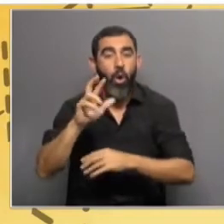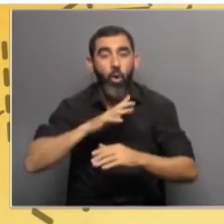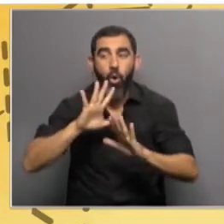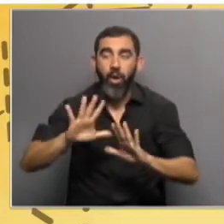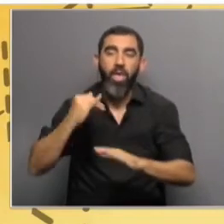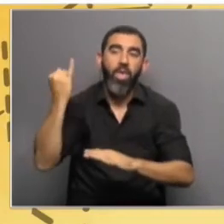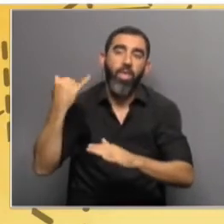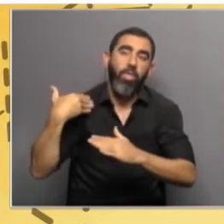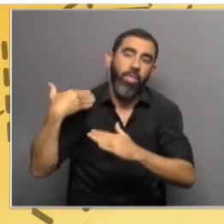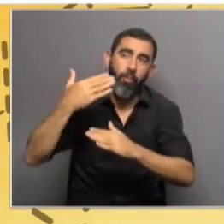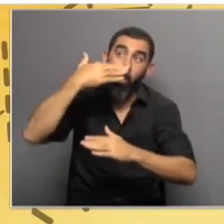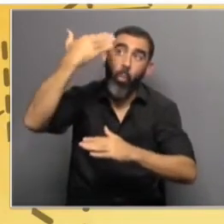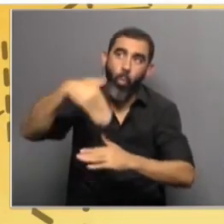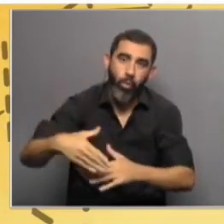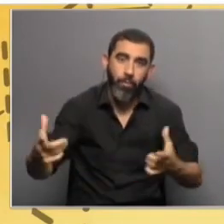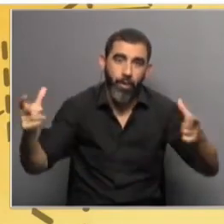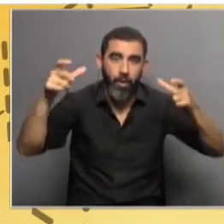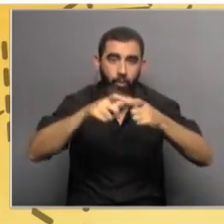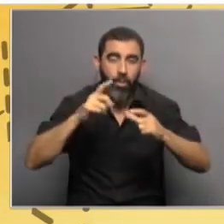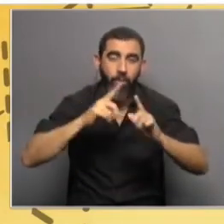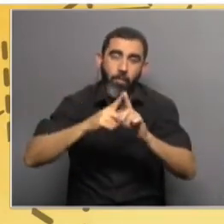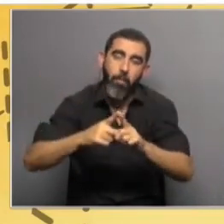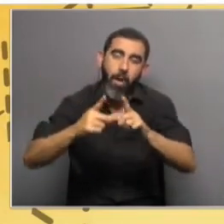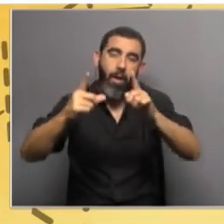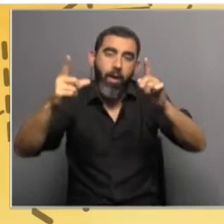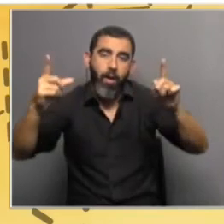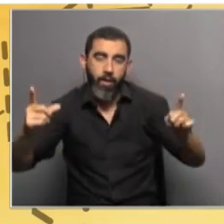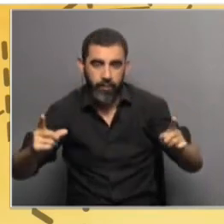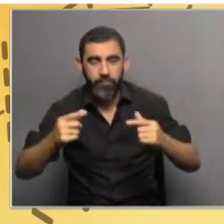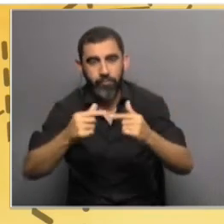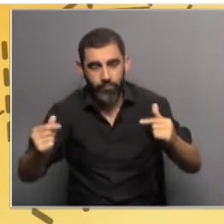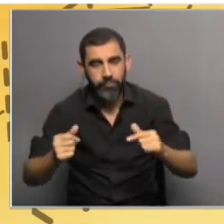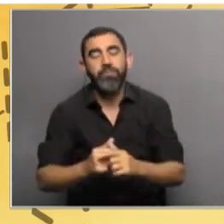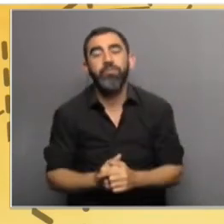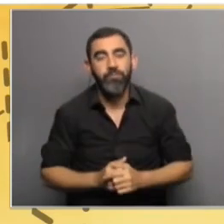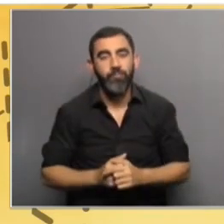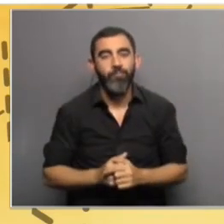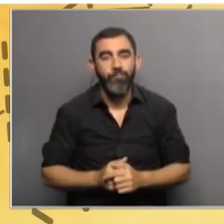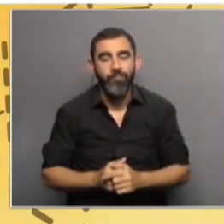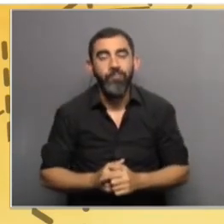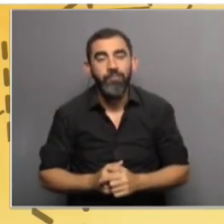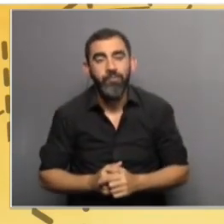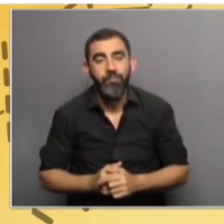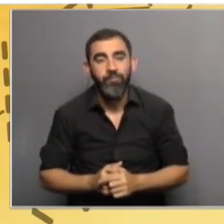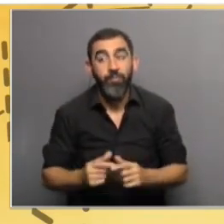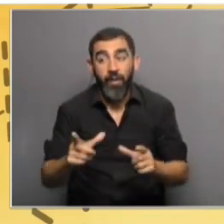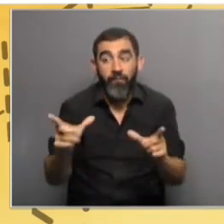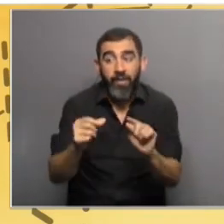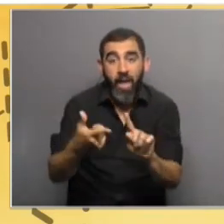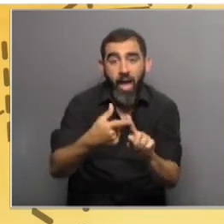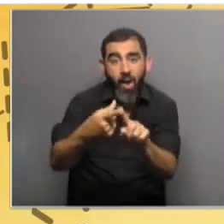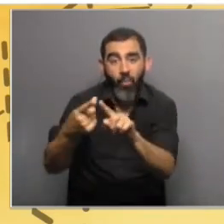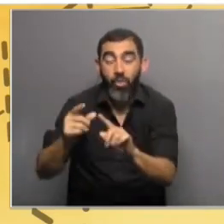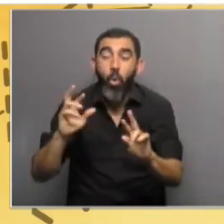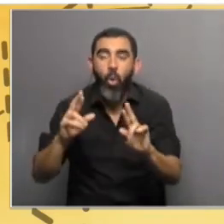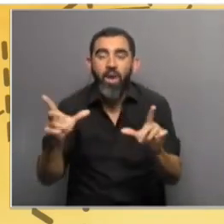muchos días más como la última cumbre que todos tuvieron que alargar esta día, esfuerzos extra tras hora para tratar de llegar a un acuerdo.